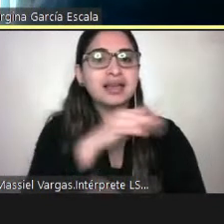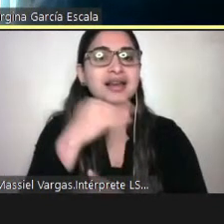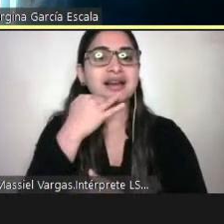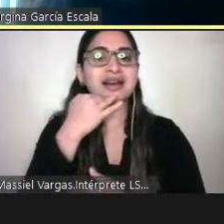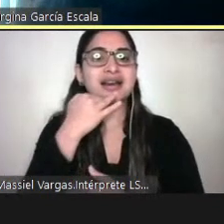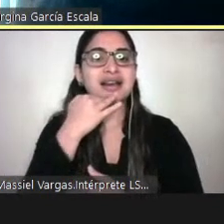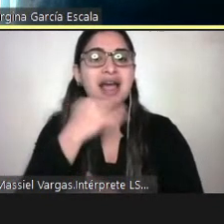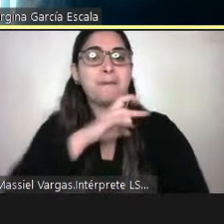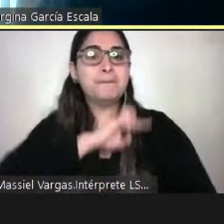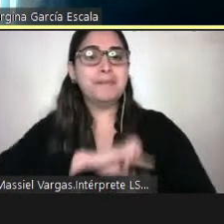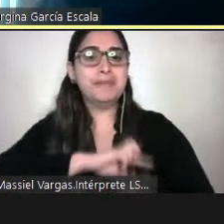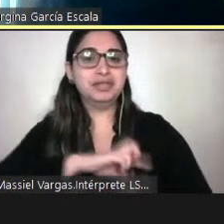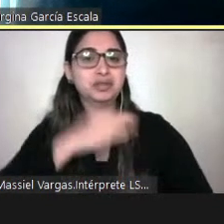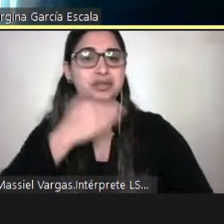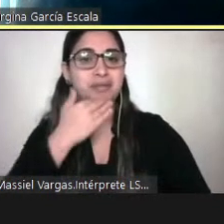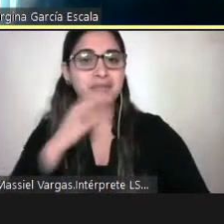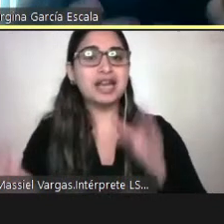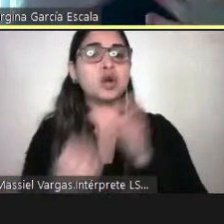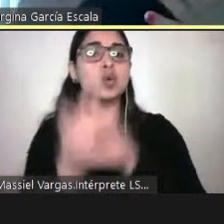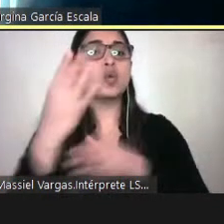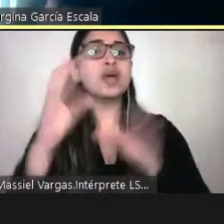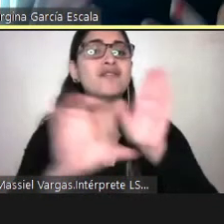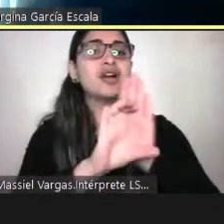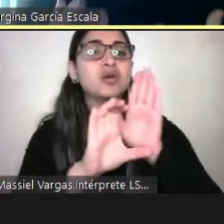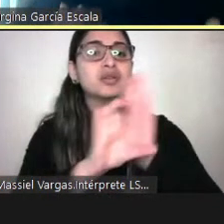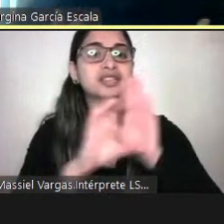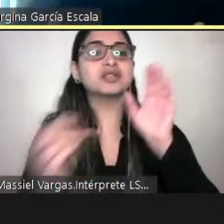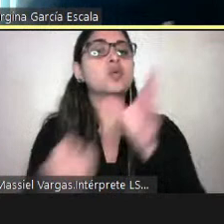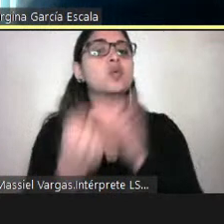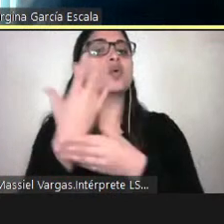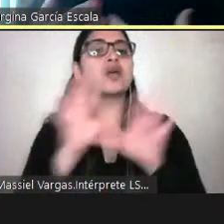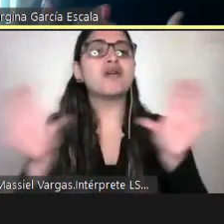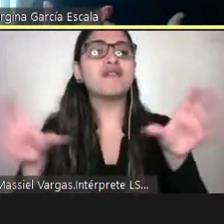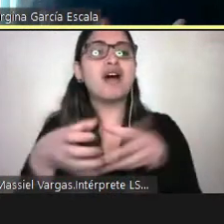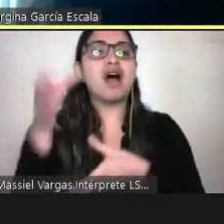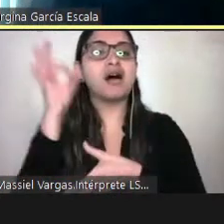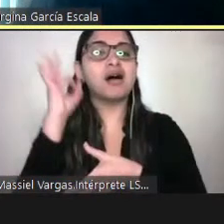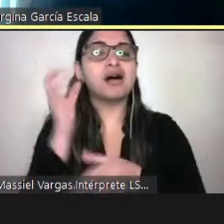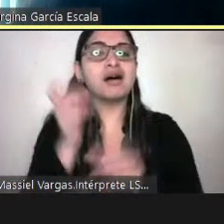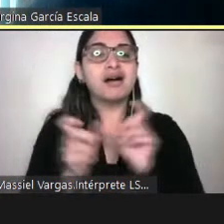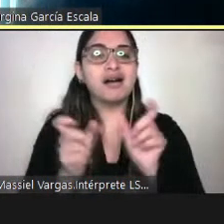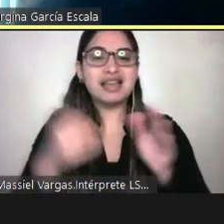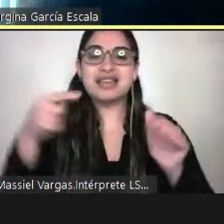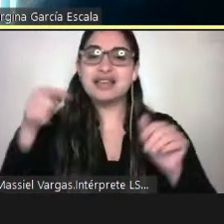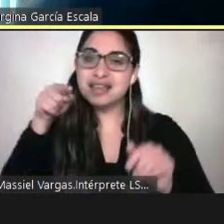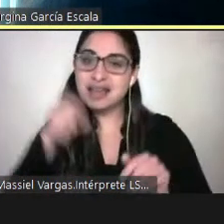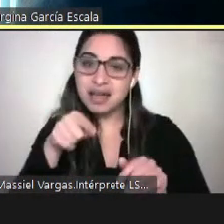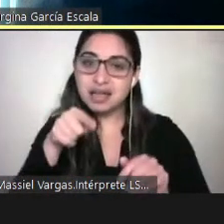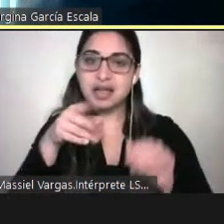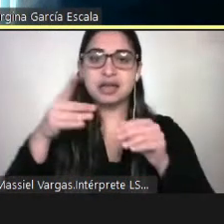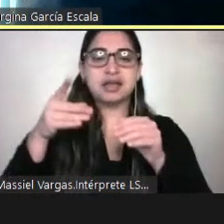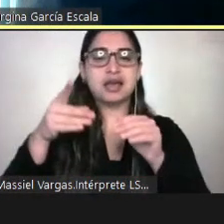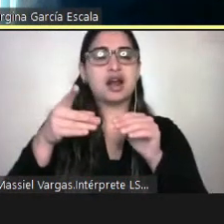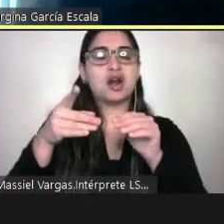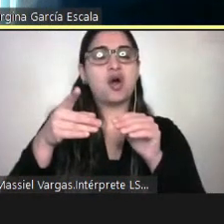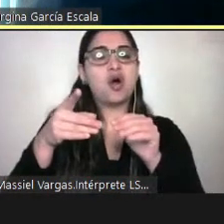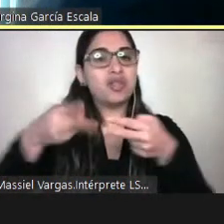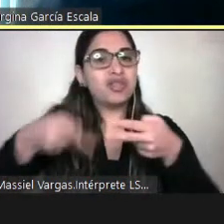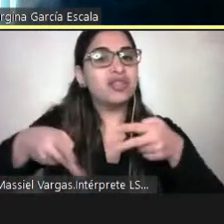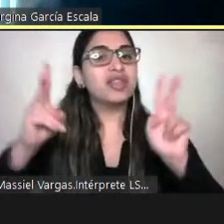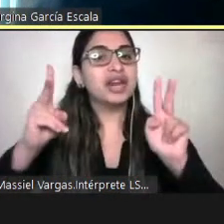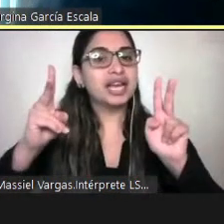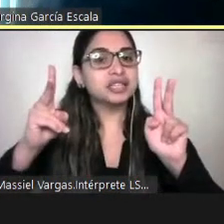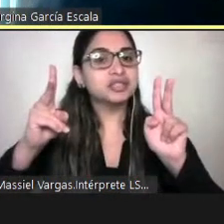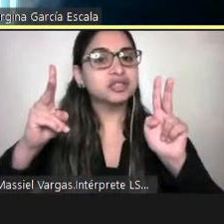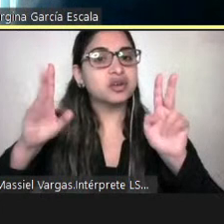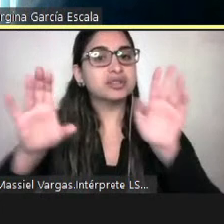constitución y una vía asamblea constituyente y esperamos que ahí queden estipulados estos derechos, transporte gratuito y